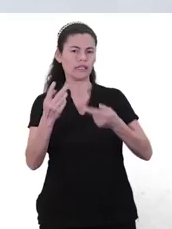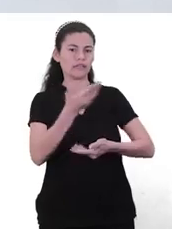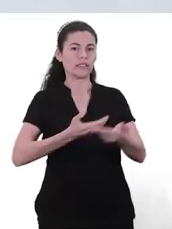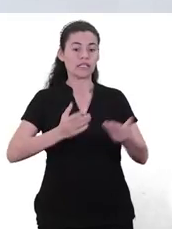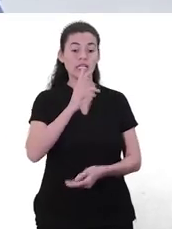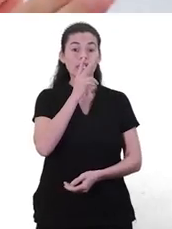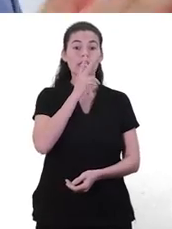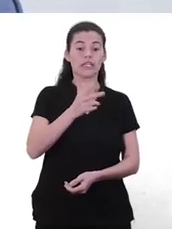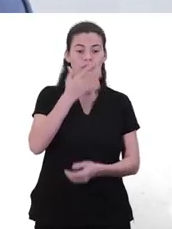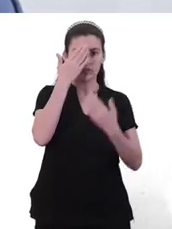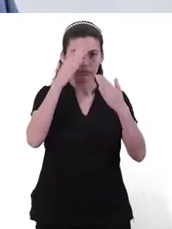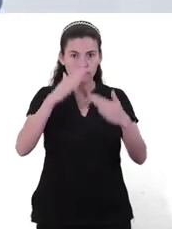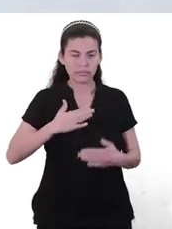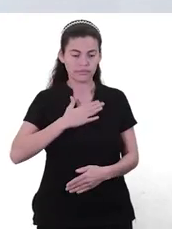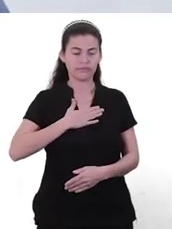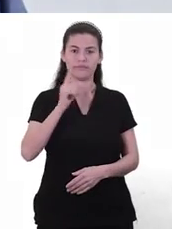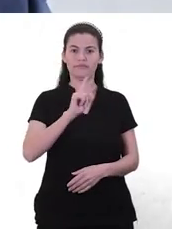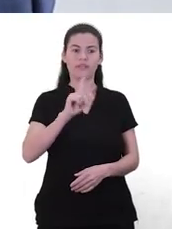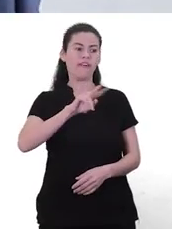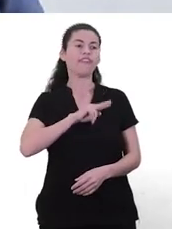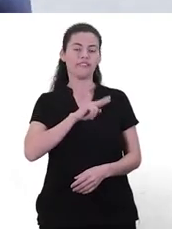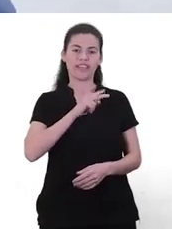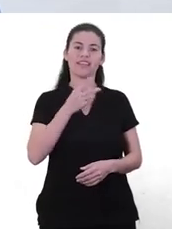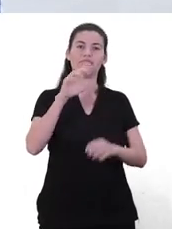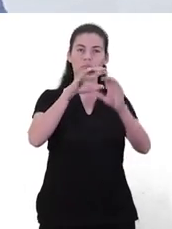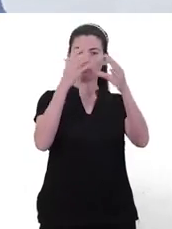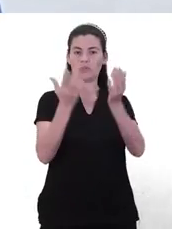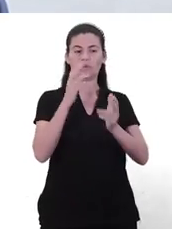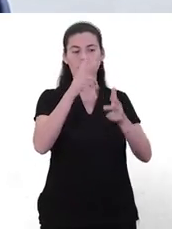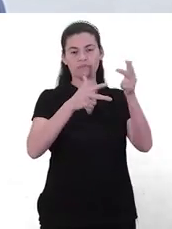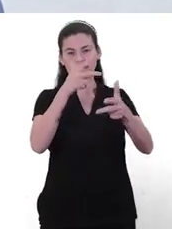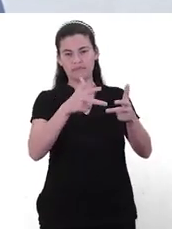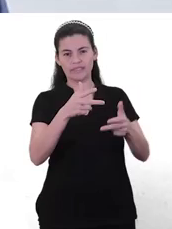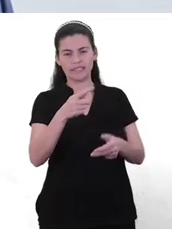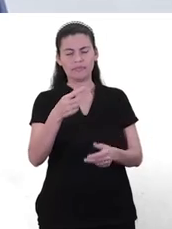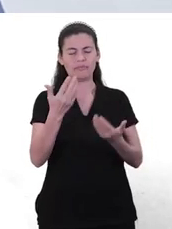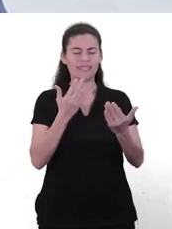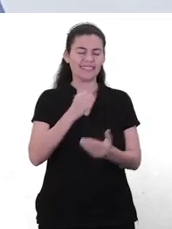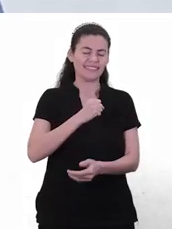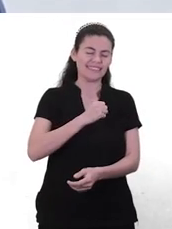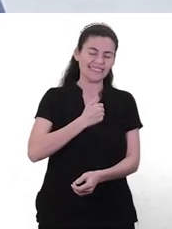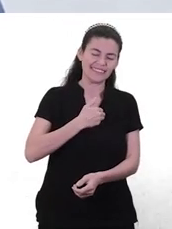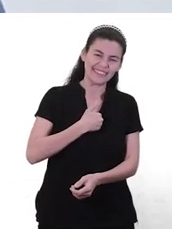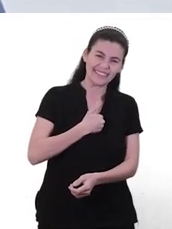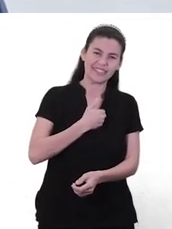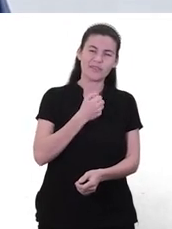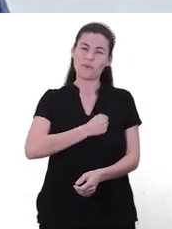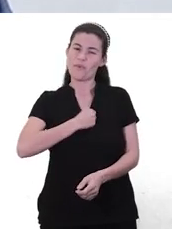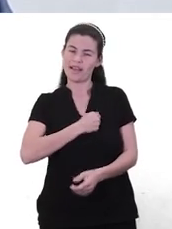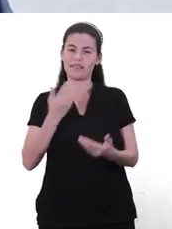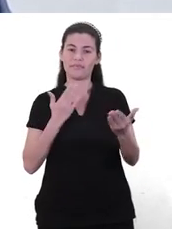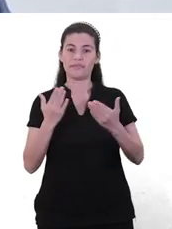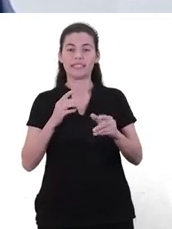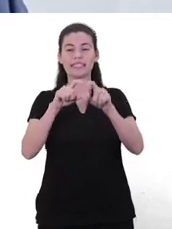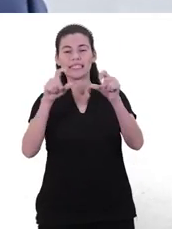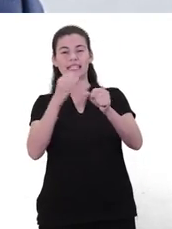hijos no son tus hijos, son los hijos de la vida. Y ahí a todos les dio como una puntada en el corazón, ¿verdad? Y a partir de ahí era la